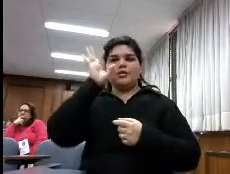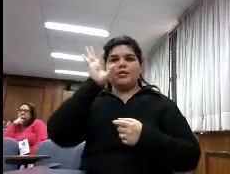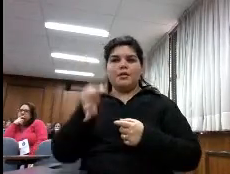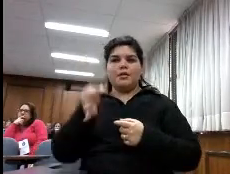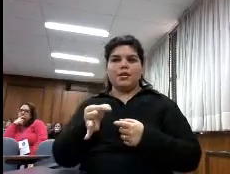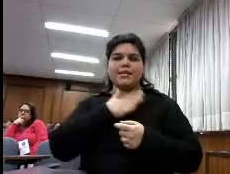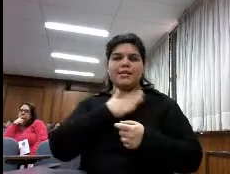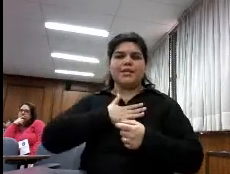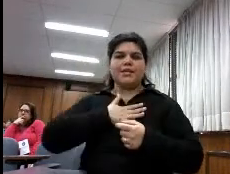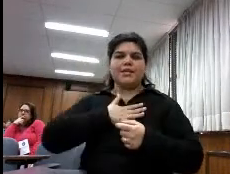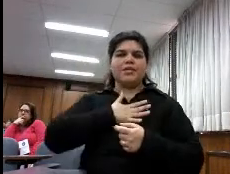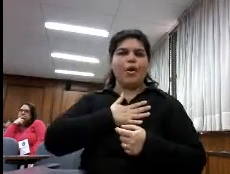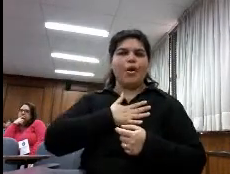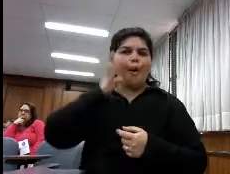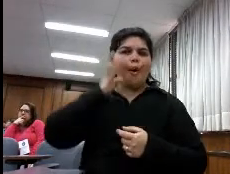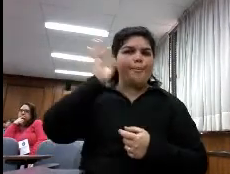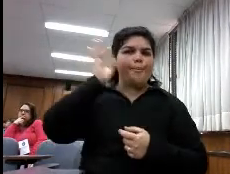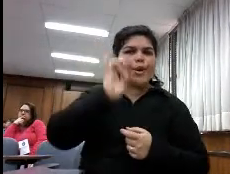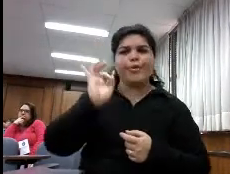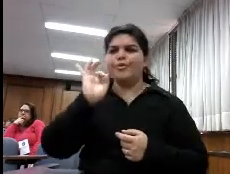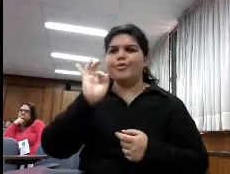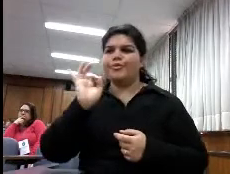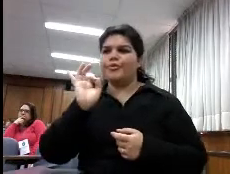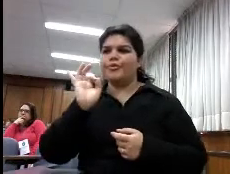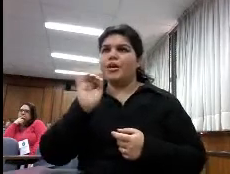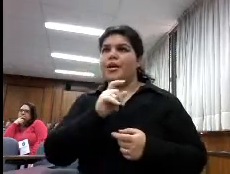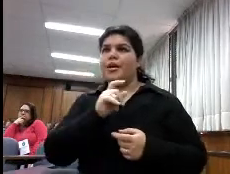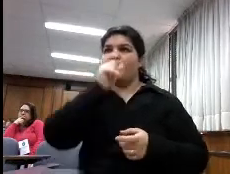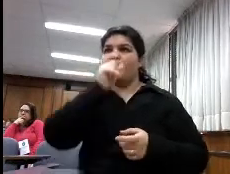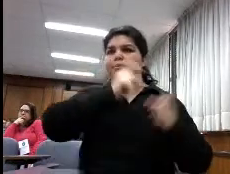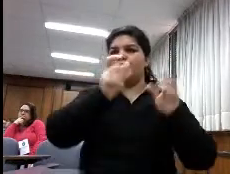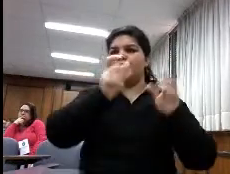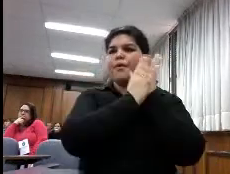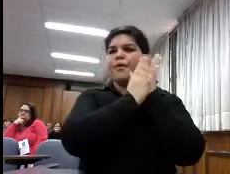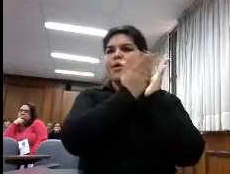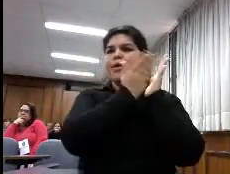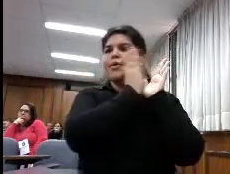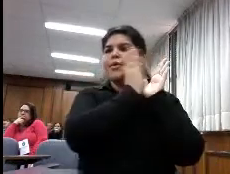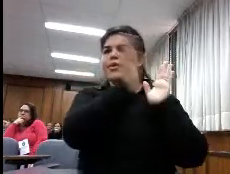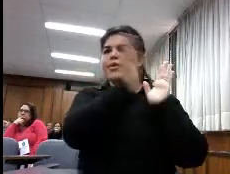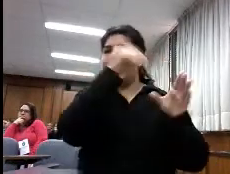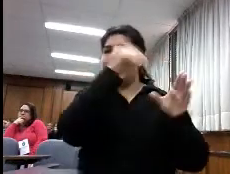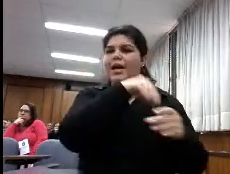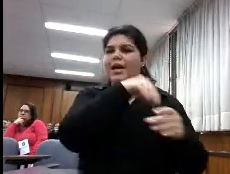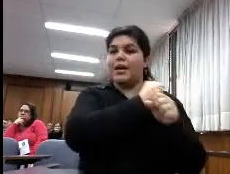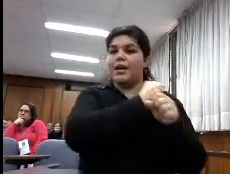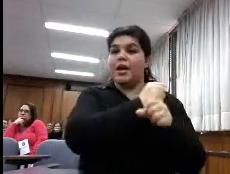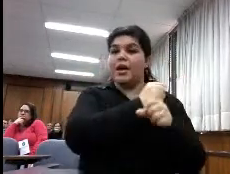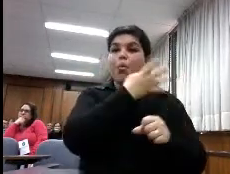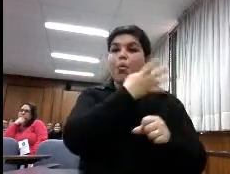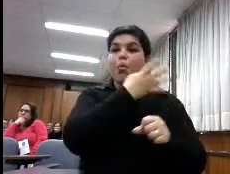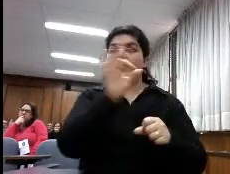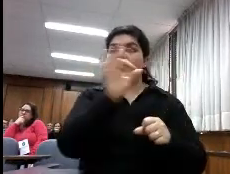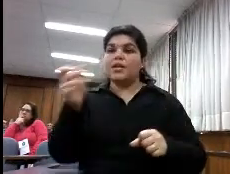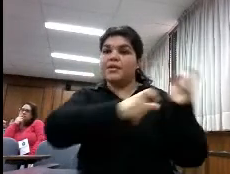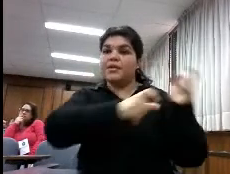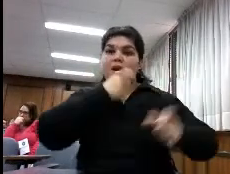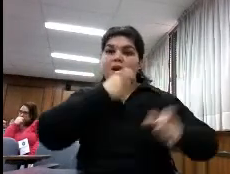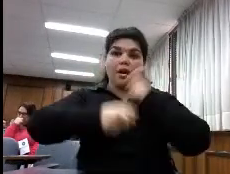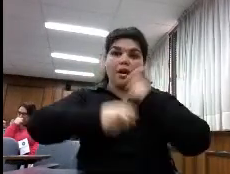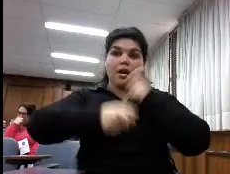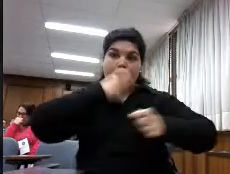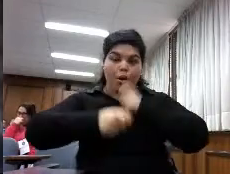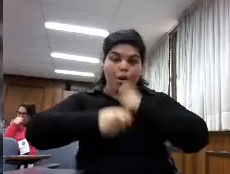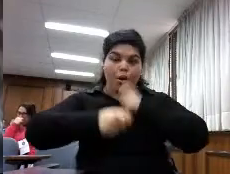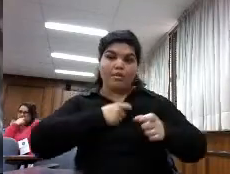conocíamos a los bibliotecarios en general la encuesta esta que contestaba a 400 personas era en torno a qué consideraban